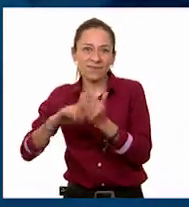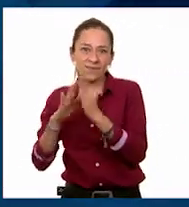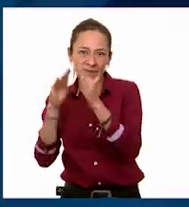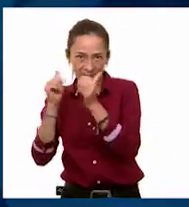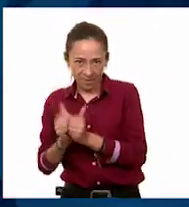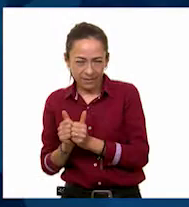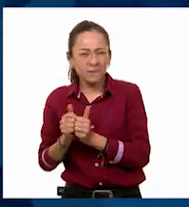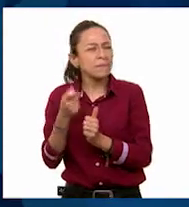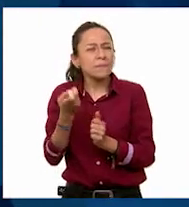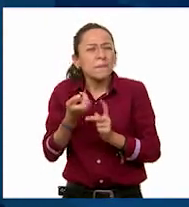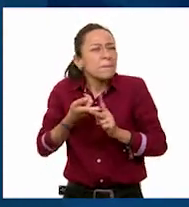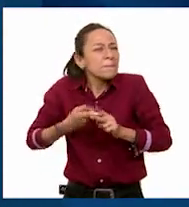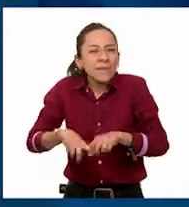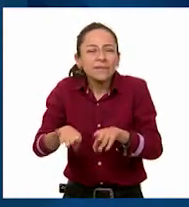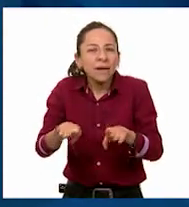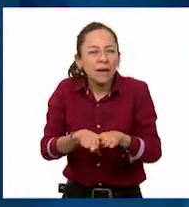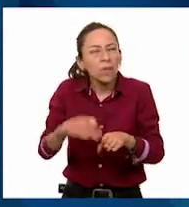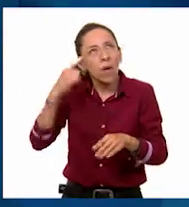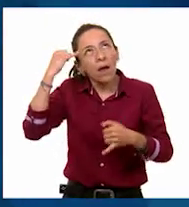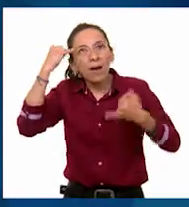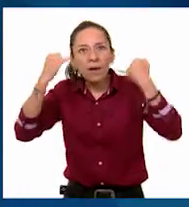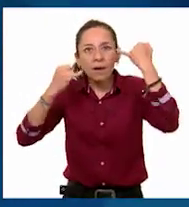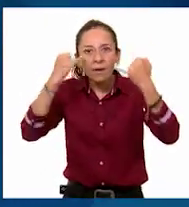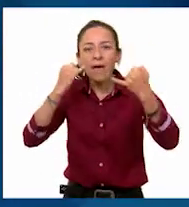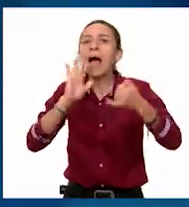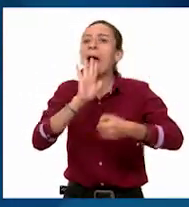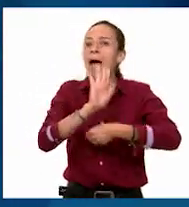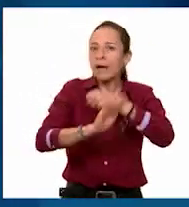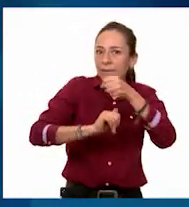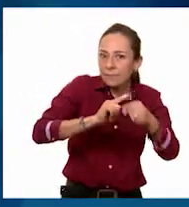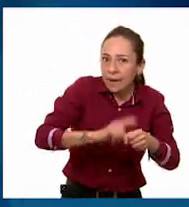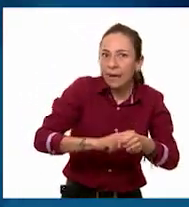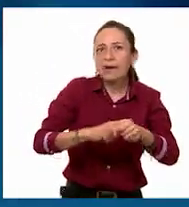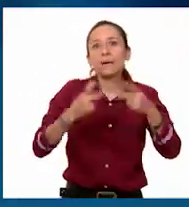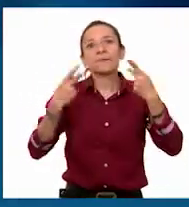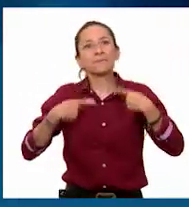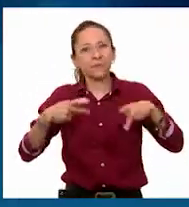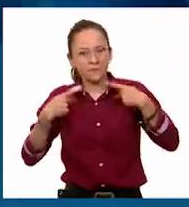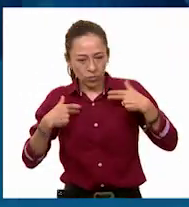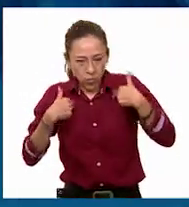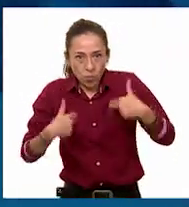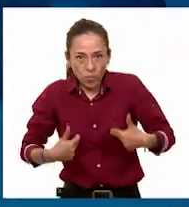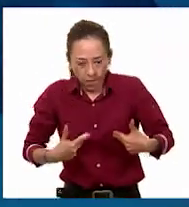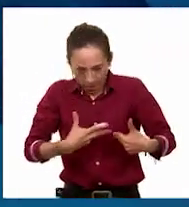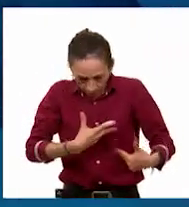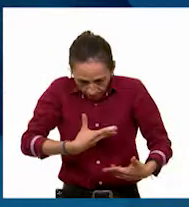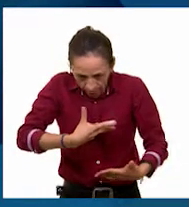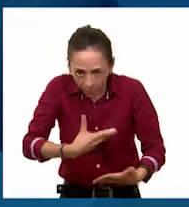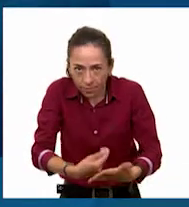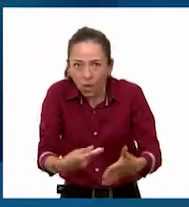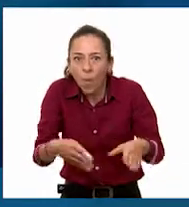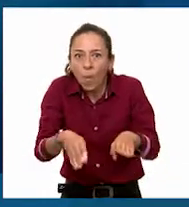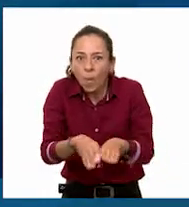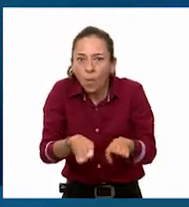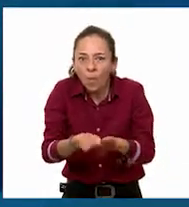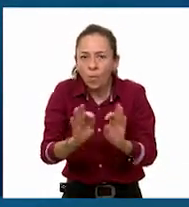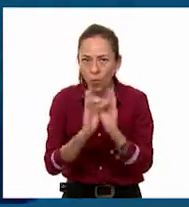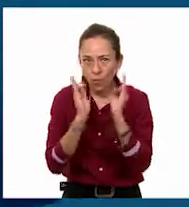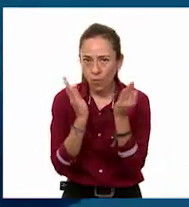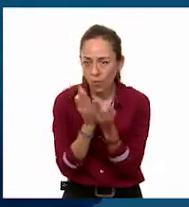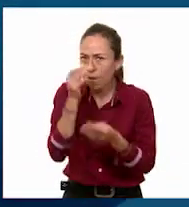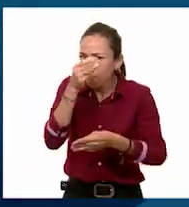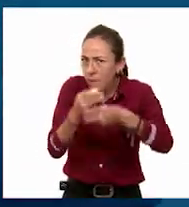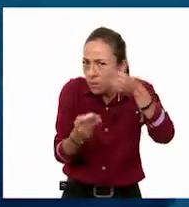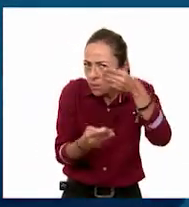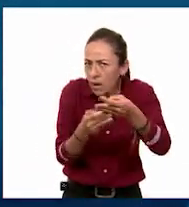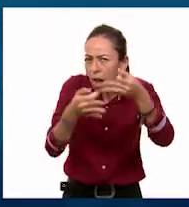lo hacía. Eran animales, seres humanos, en la forma que podían hacerlo. Y el material que se utilizaba era